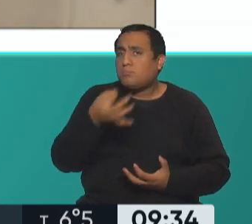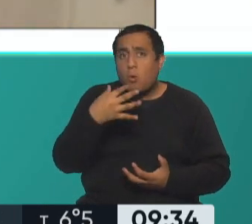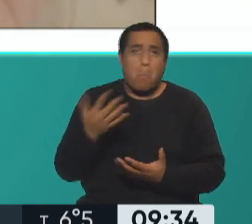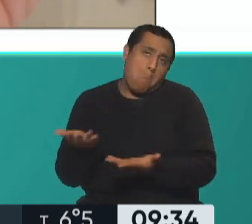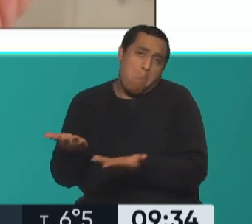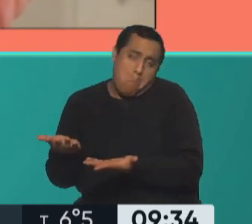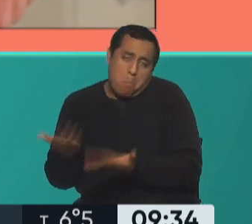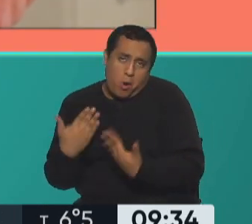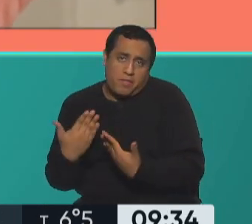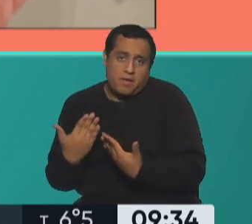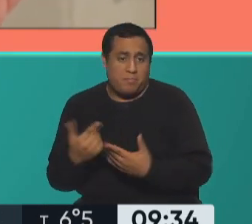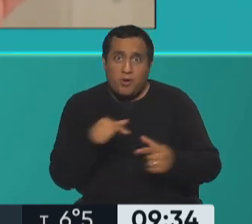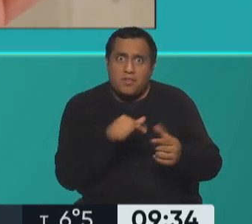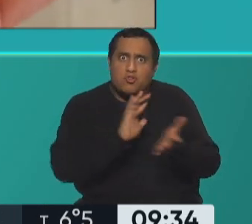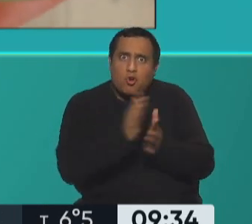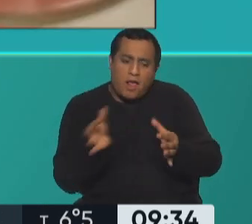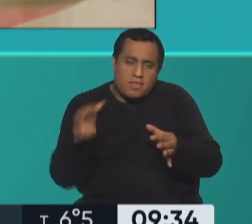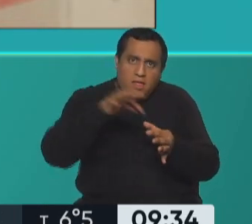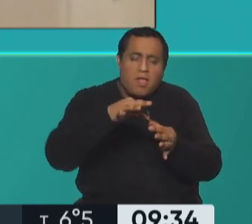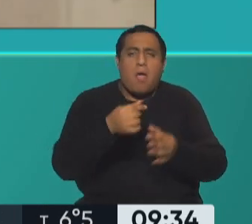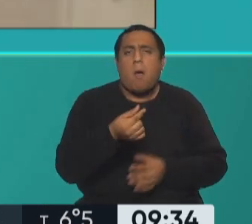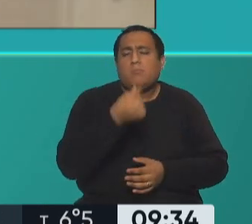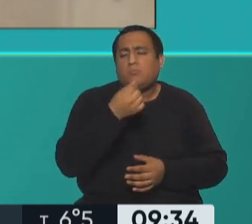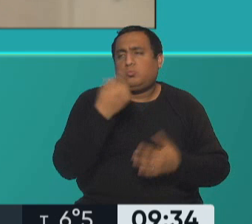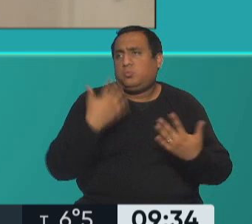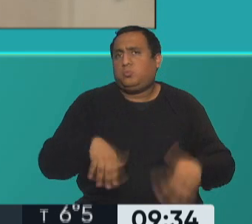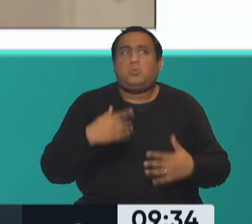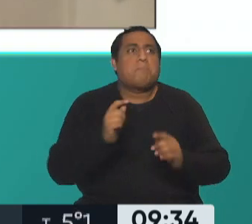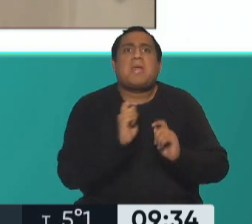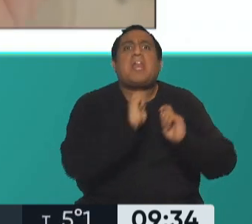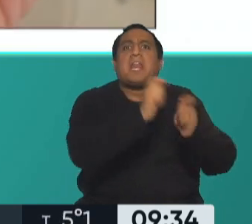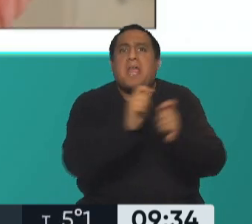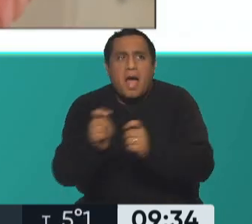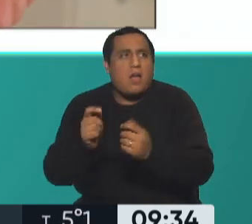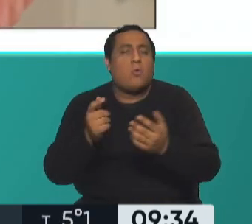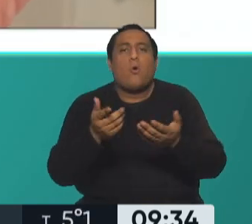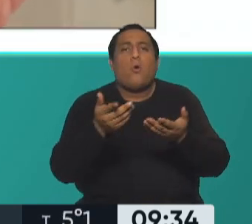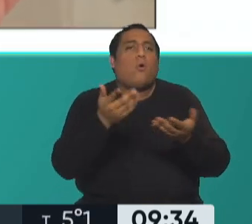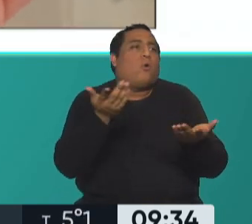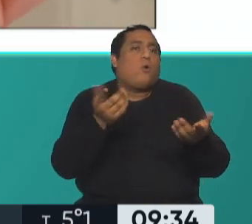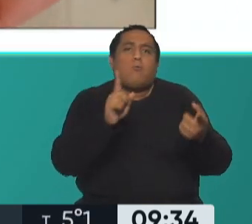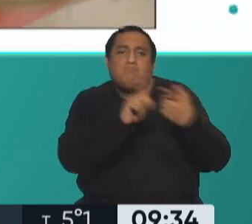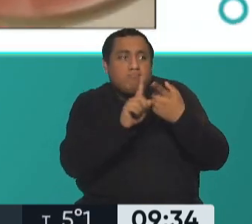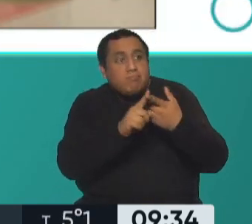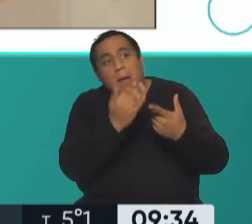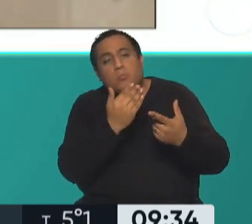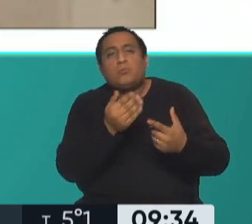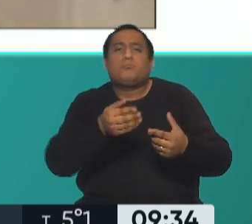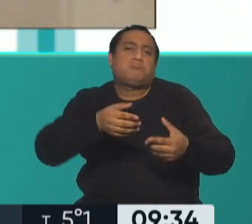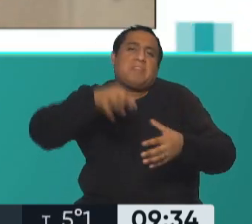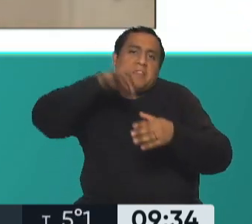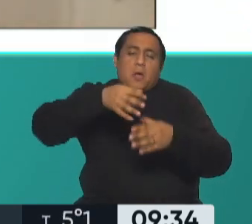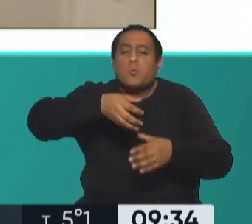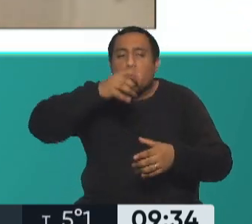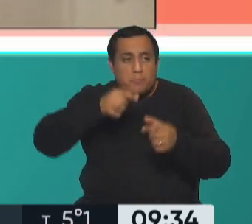bombón hasta inclusive que lo podés llevar para regalar en una casa o para compartir un Pero aparte, Yael, ¿sabés qué se me ocurre? Que a veces